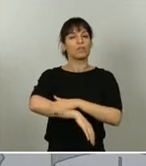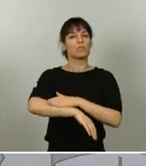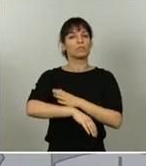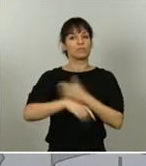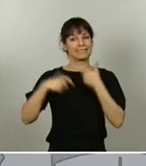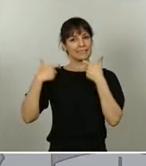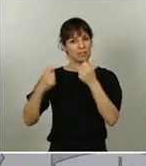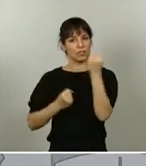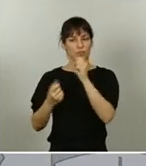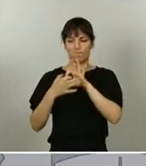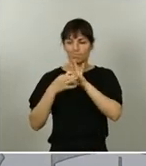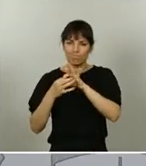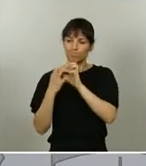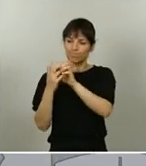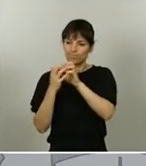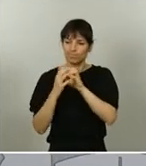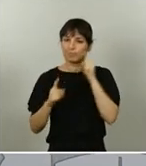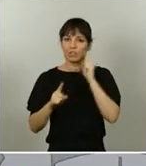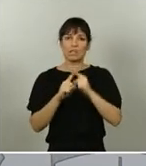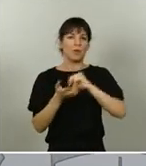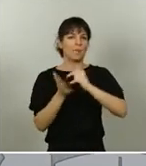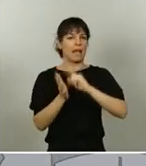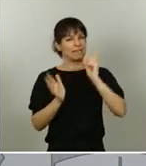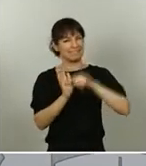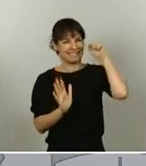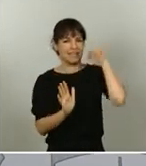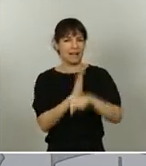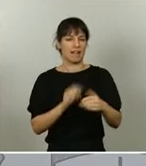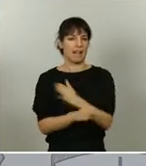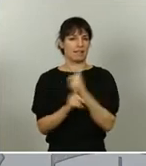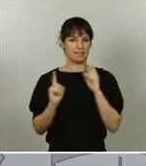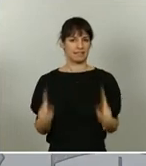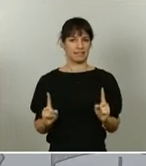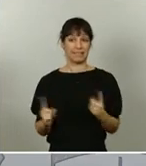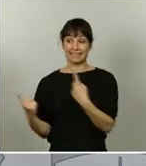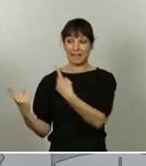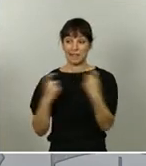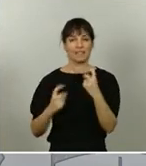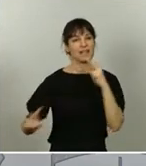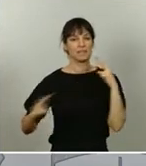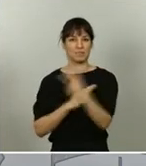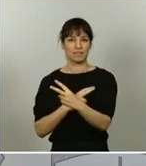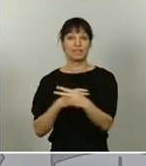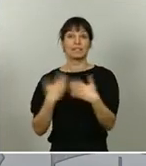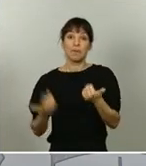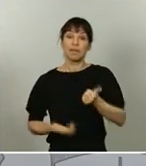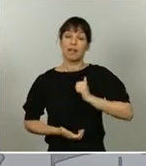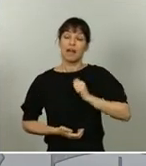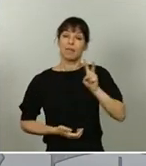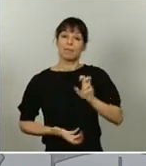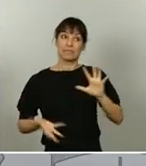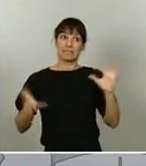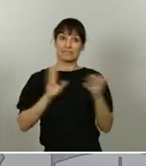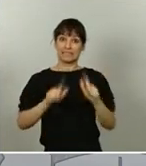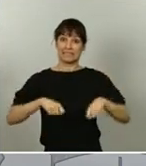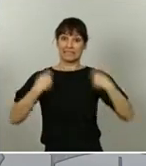anticipar un plan integral que dé respuesta a sus necesidades y que sirva además para realizar una transición ecológica urgente que se tiene que dar también en el